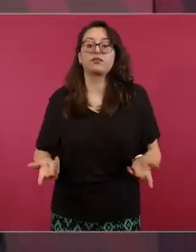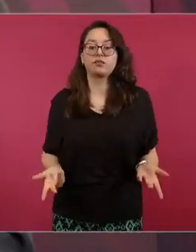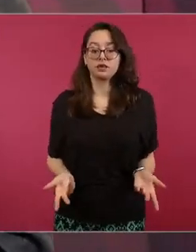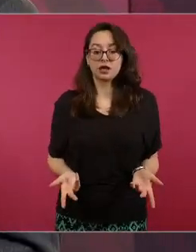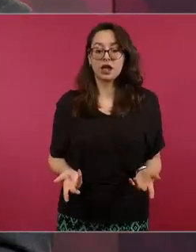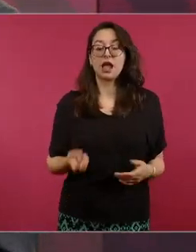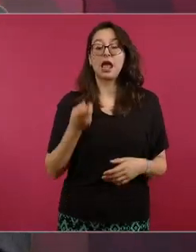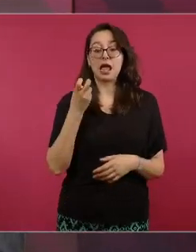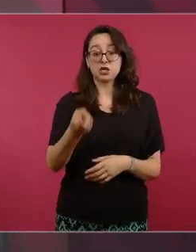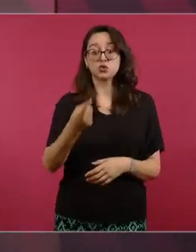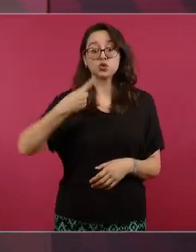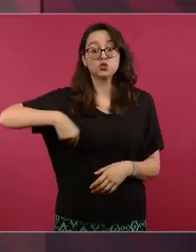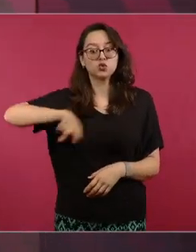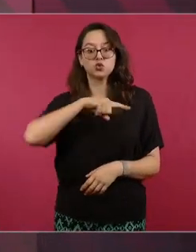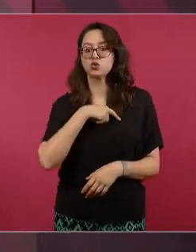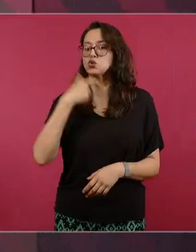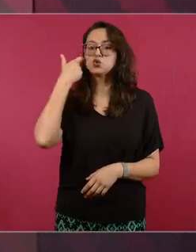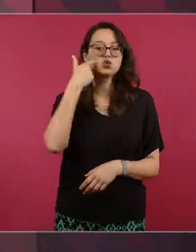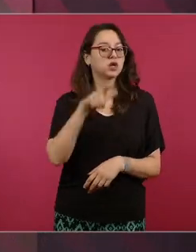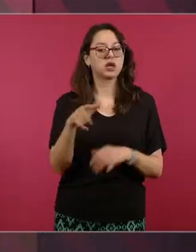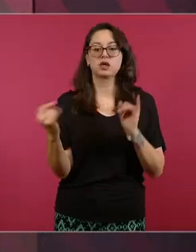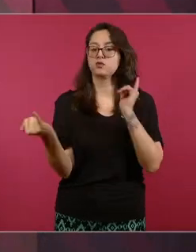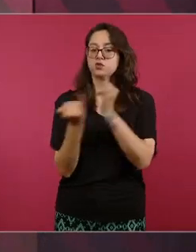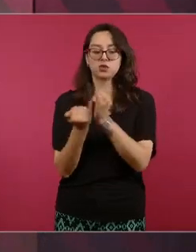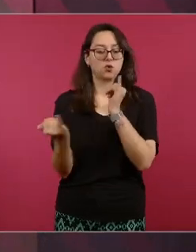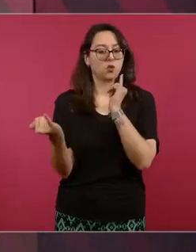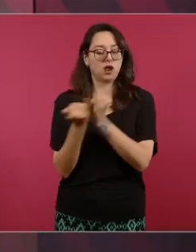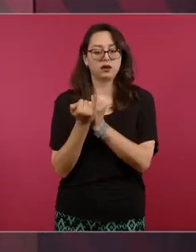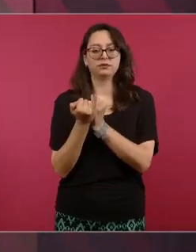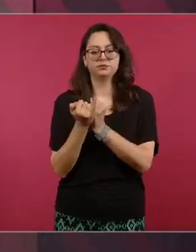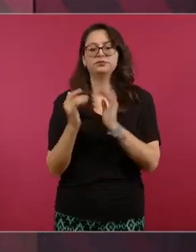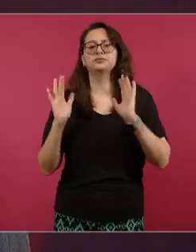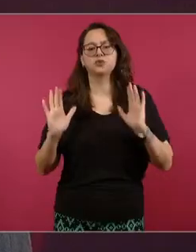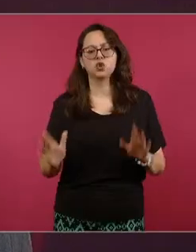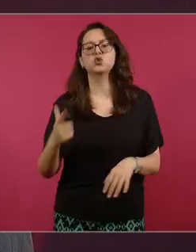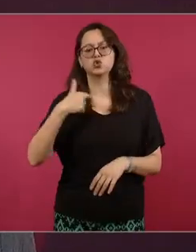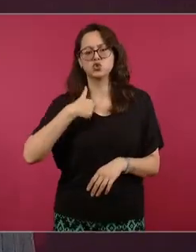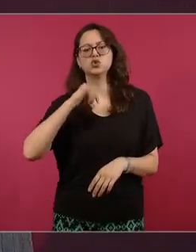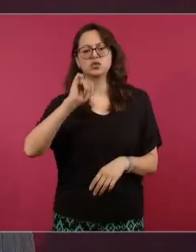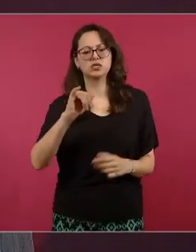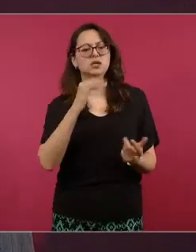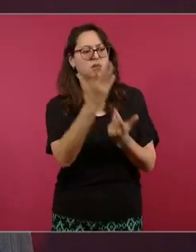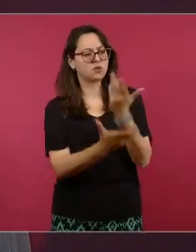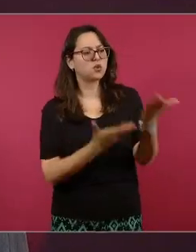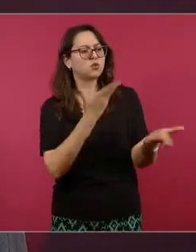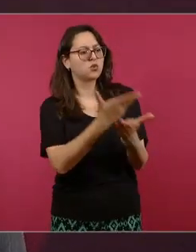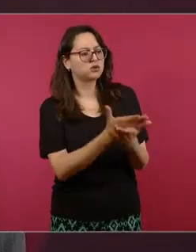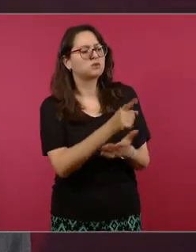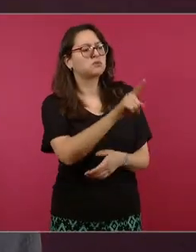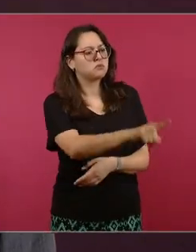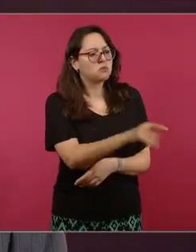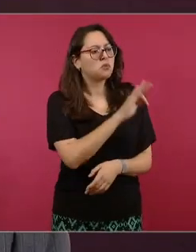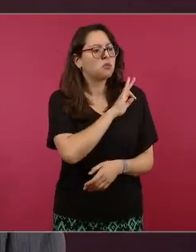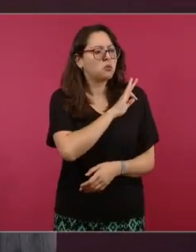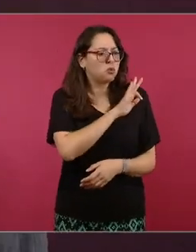embargo va a ser validado por el Poder Judicial